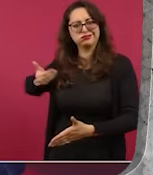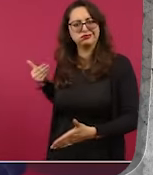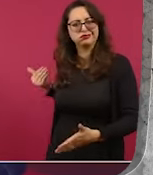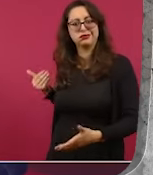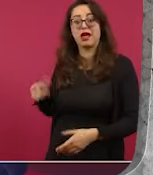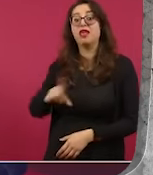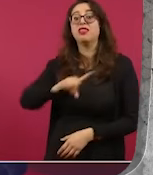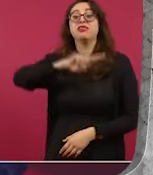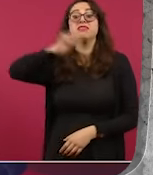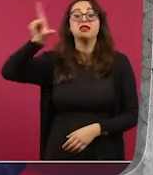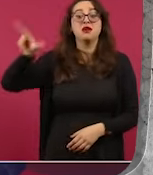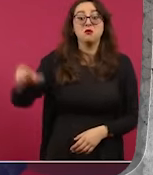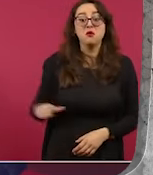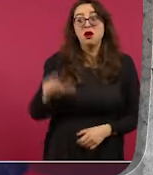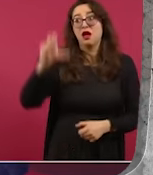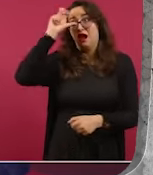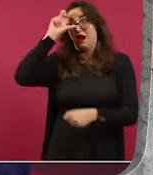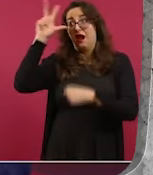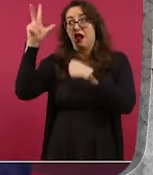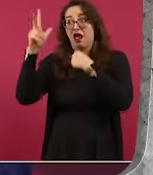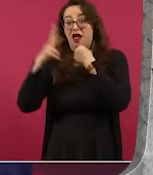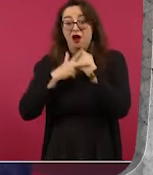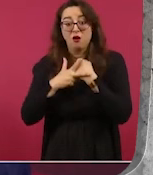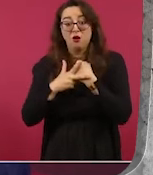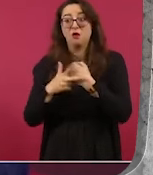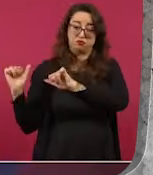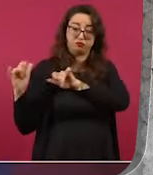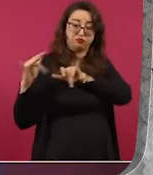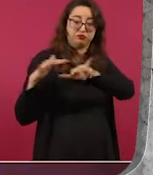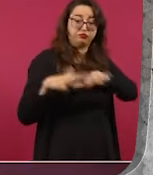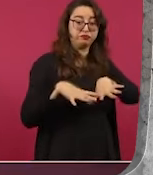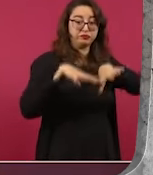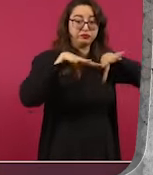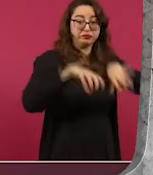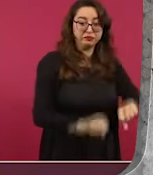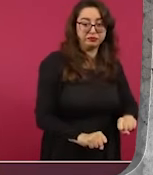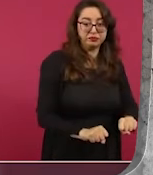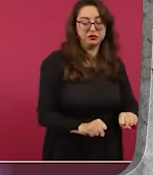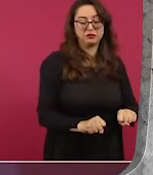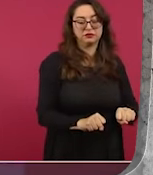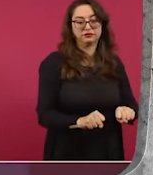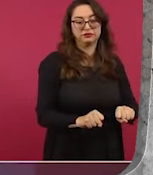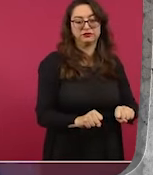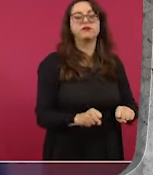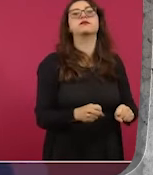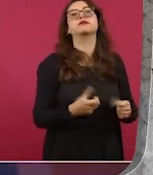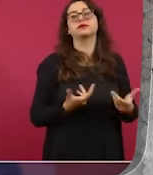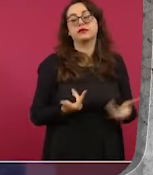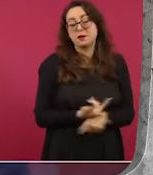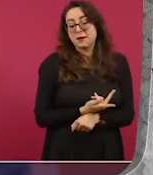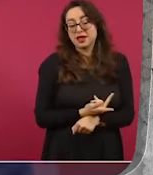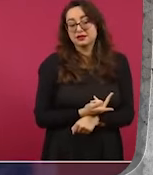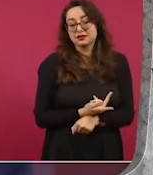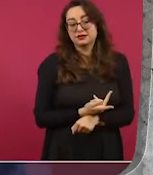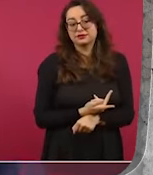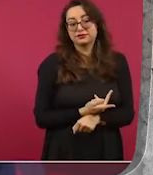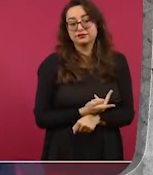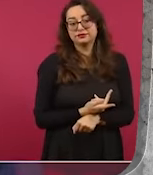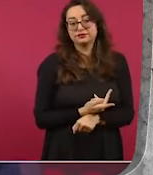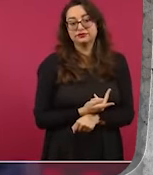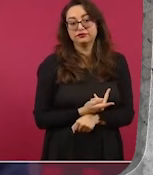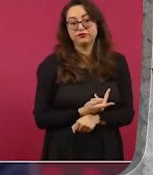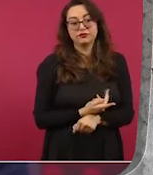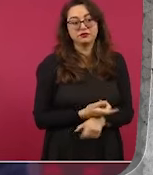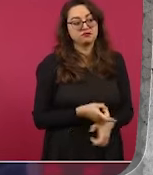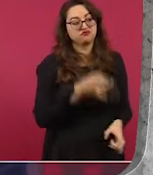invadieron, también como lo hacen todos los imperios, todas las metrópolis que dominaban